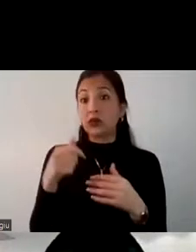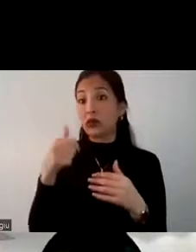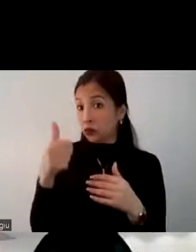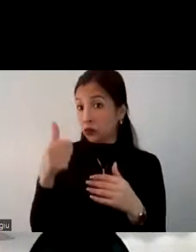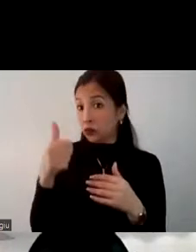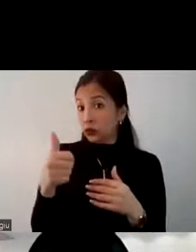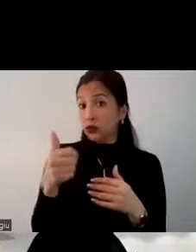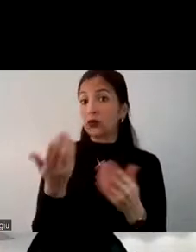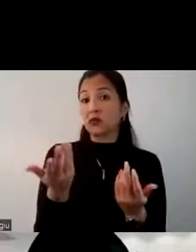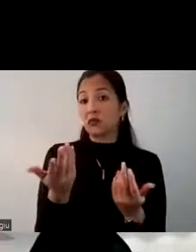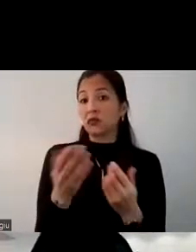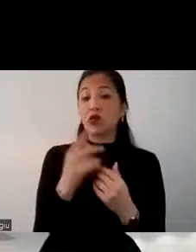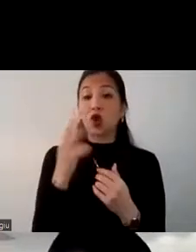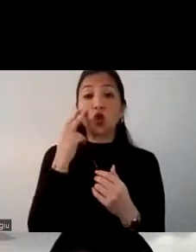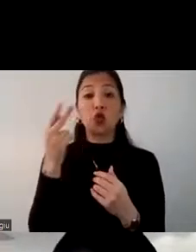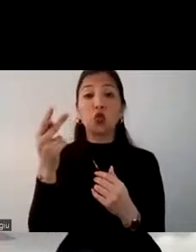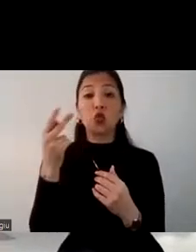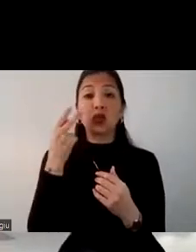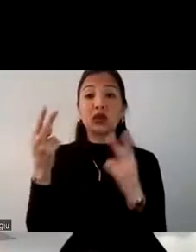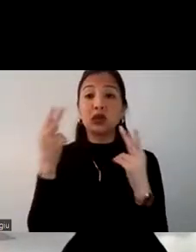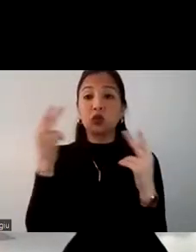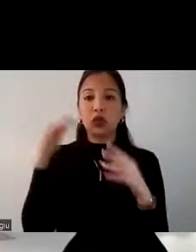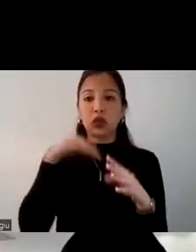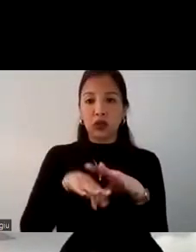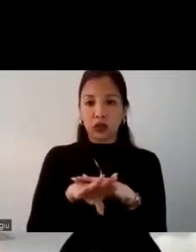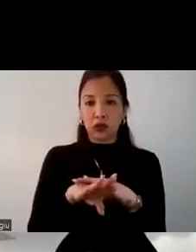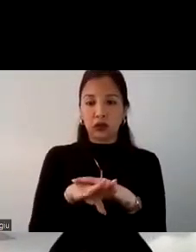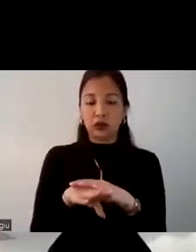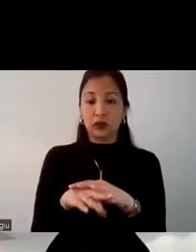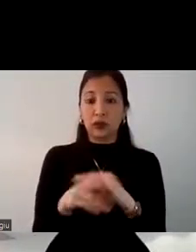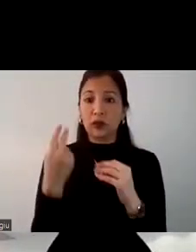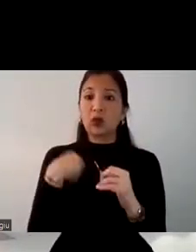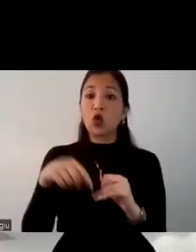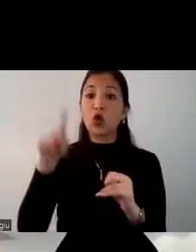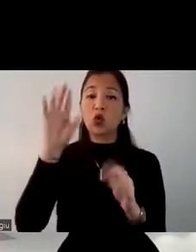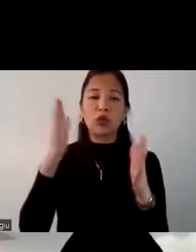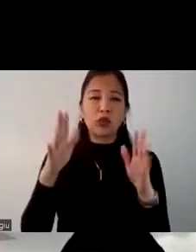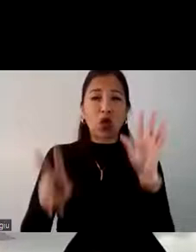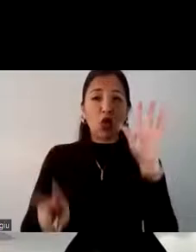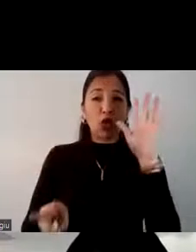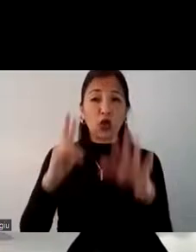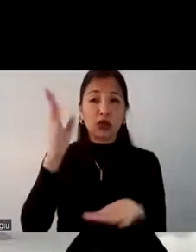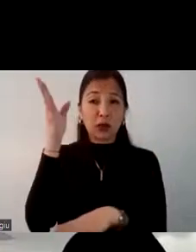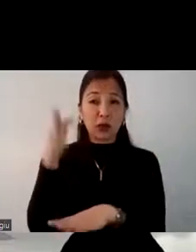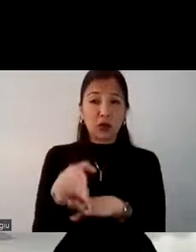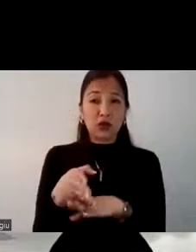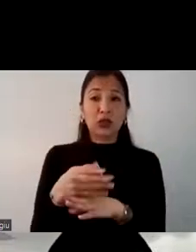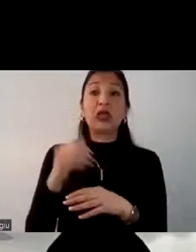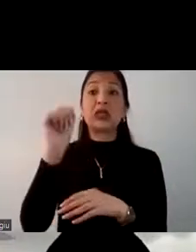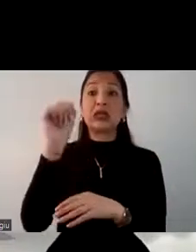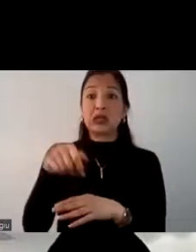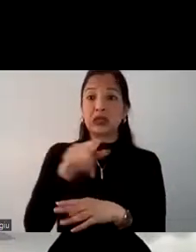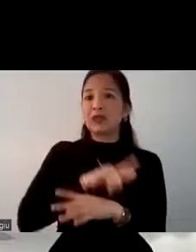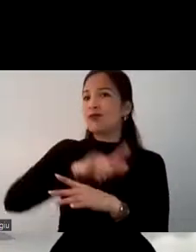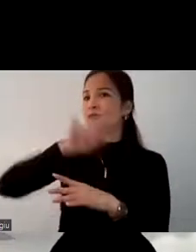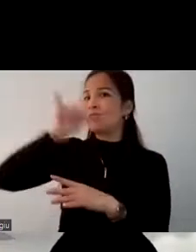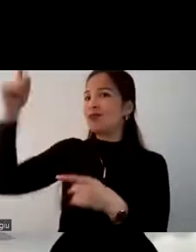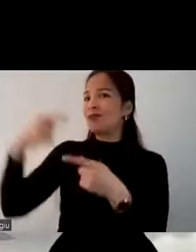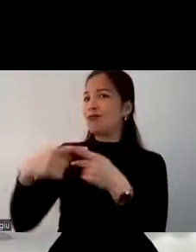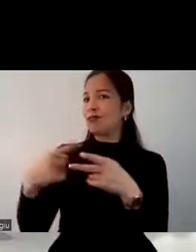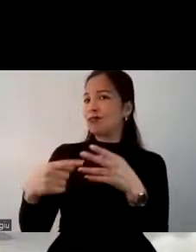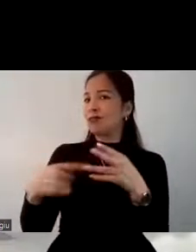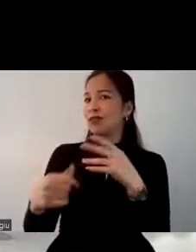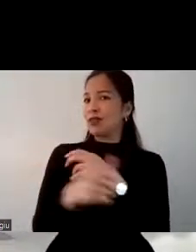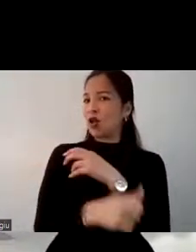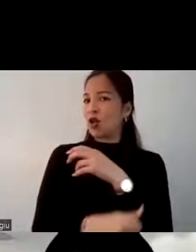importante, están haciendo el mismo interno. Y también notamos que solo un 12% dijo que sí viajó al extranjero. Y estos